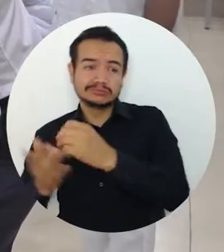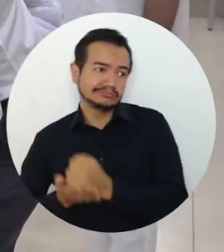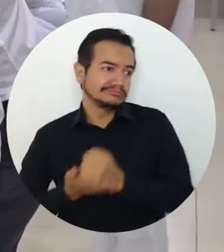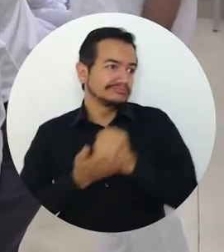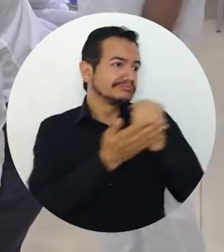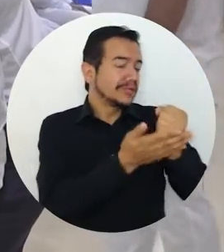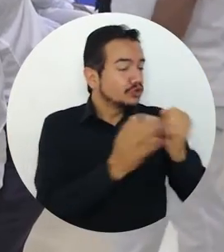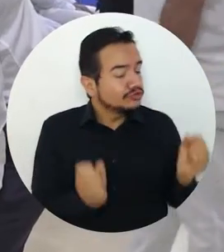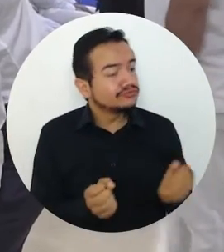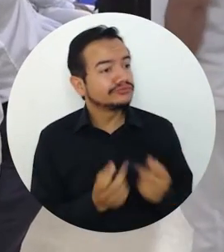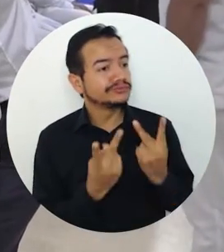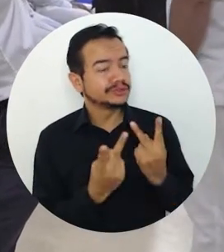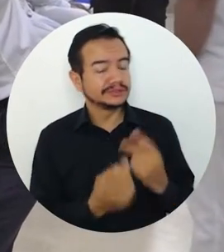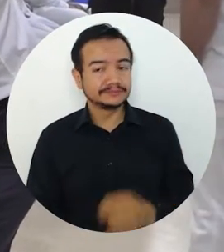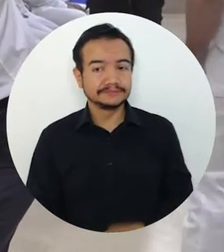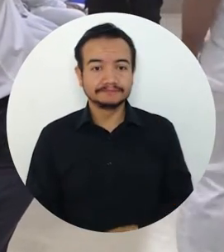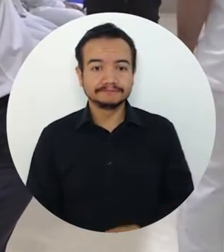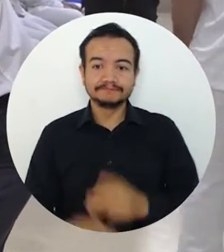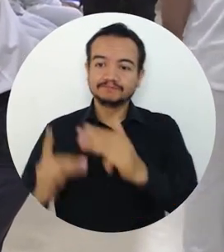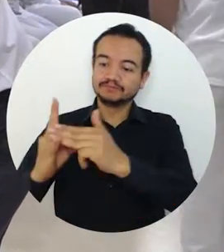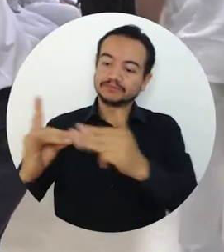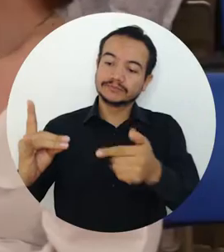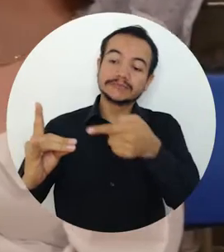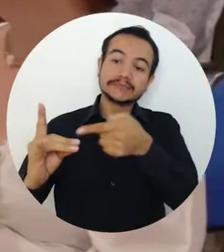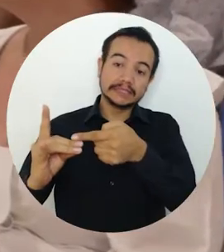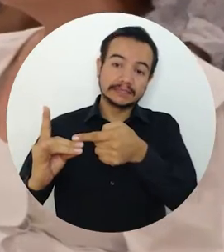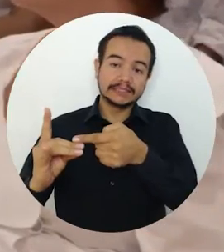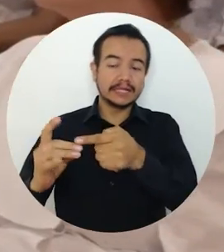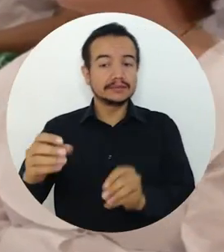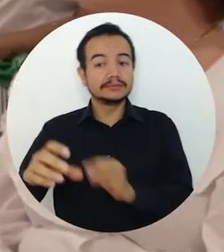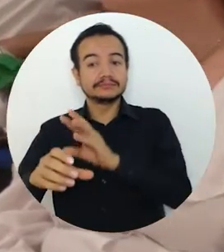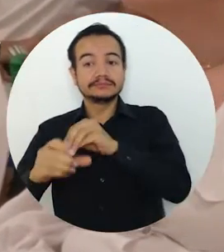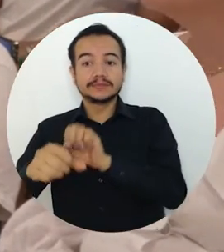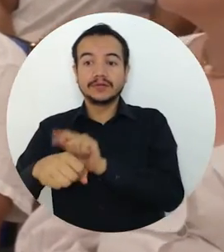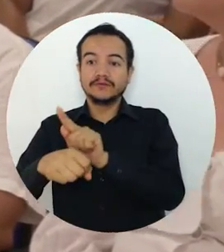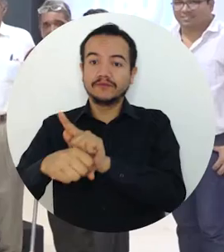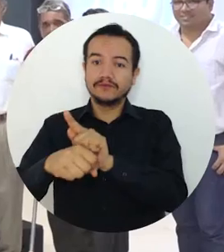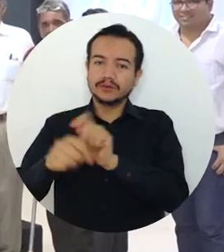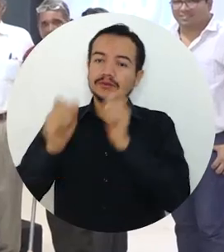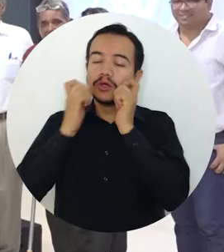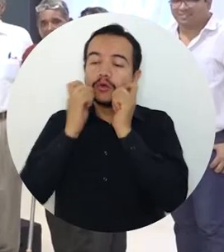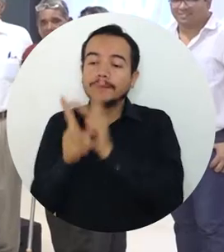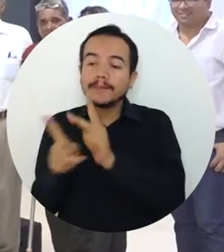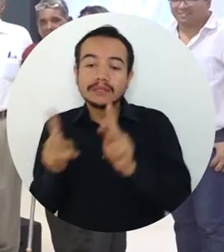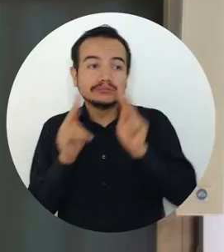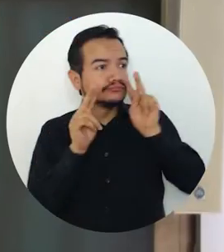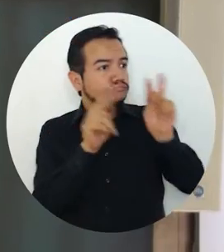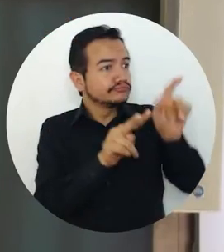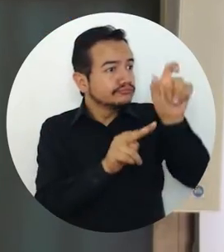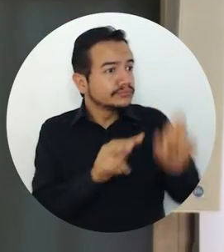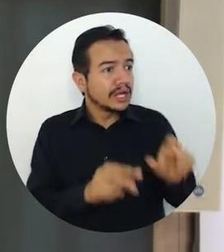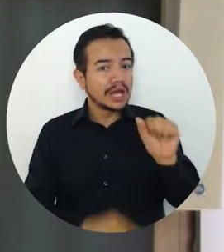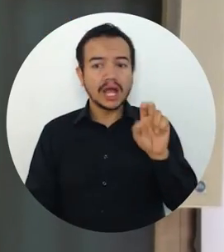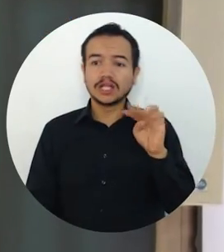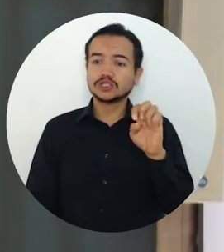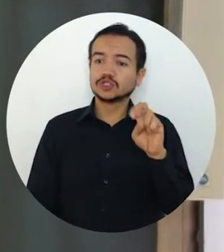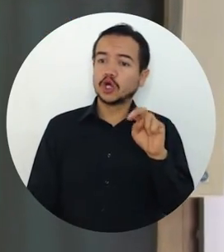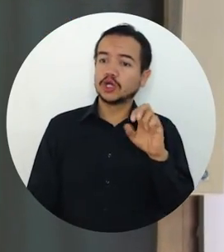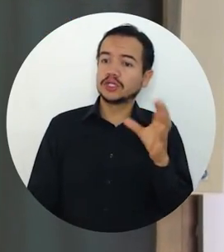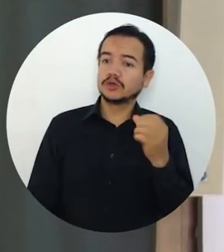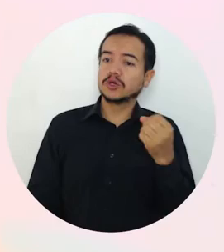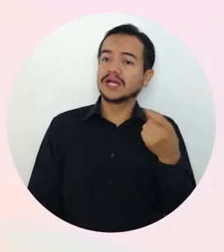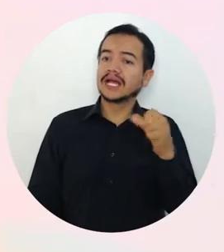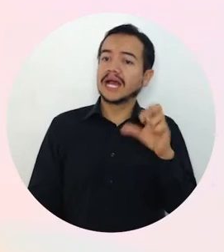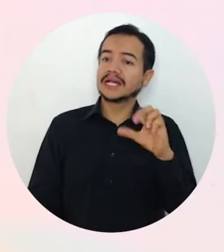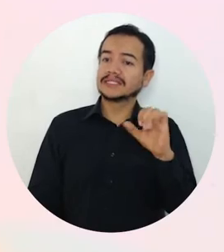oportunidad de vivirla. La Universidad del Magdalena, a través de la Facultad de Humanidades, conmemoró la vida y obra de Antonio García Castrillo